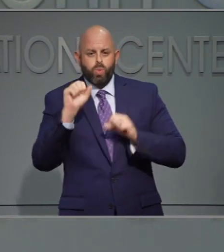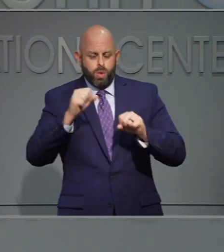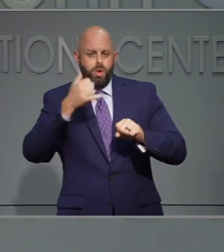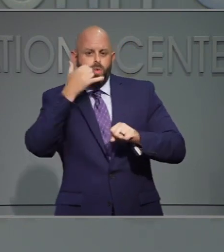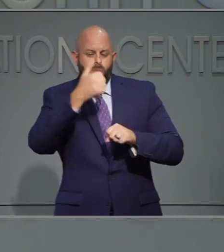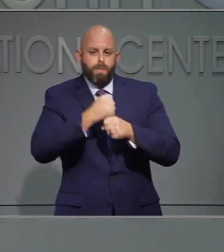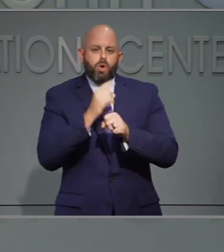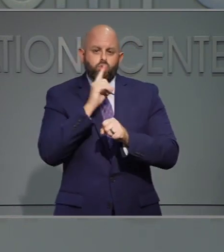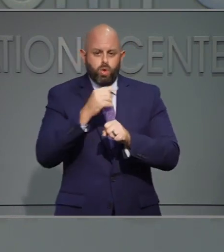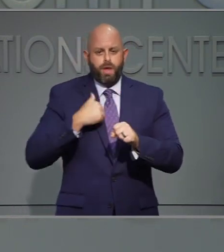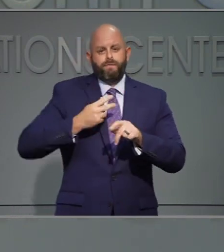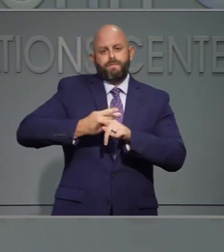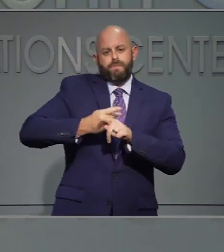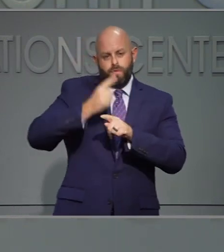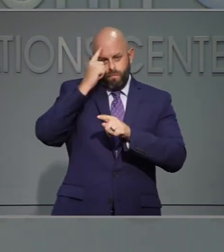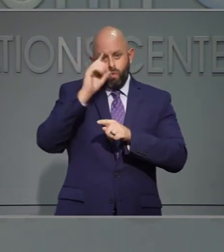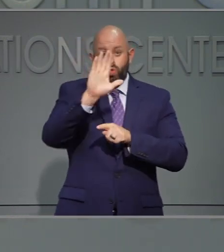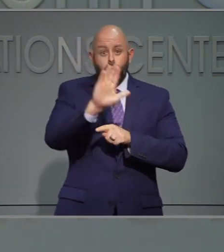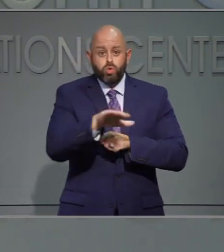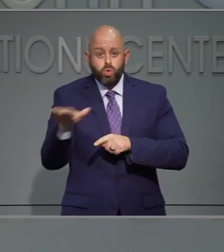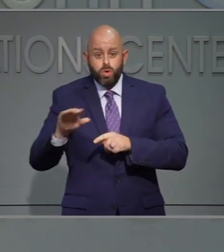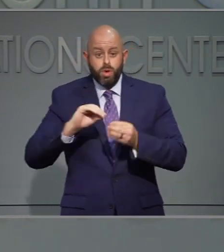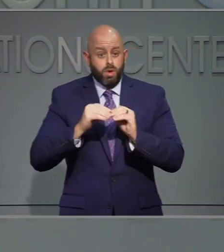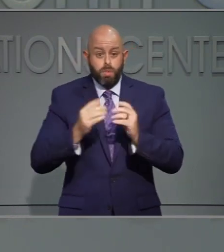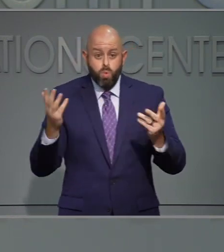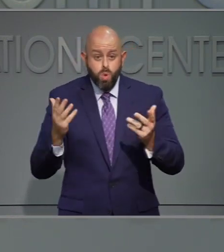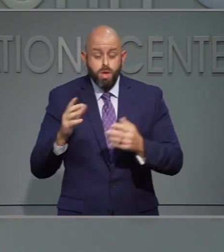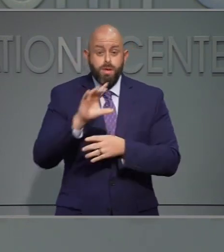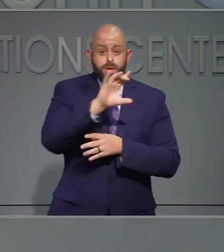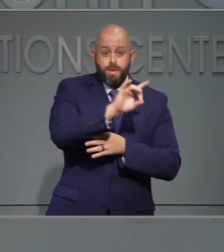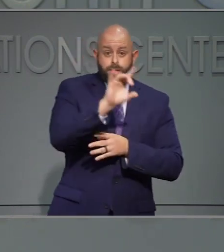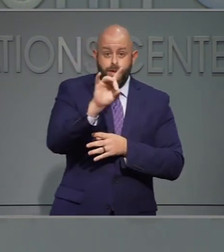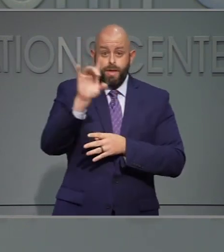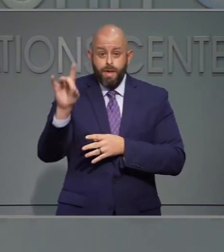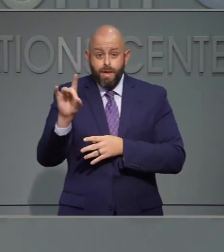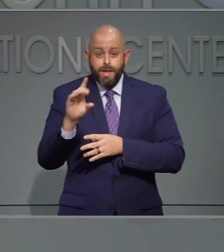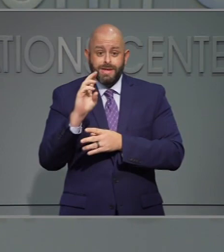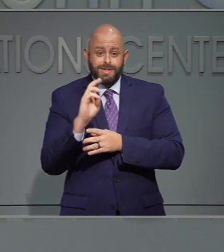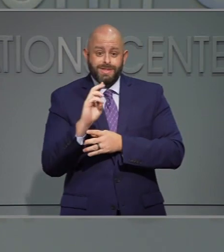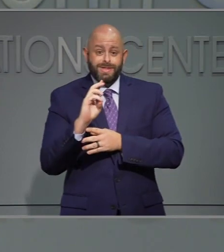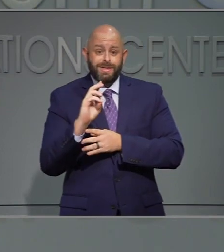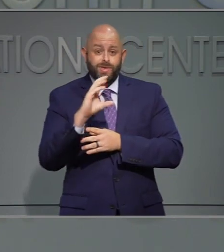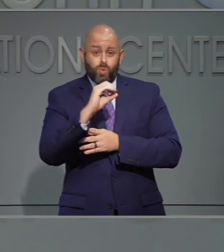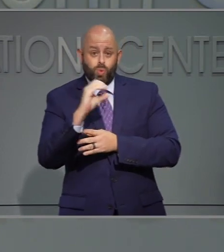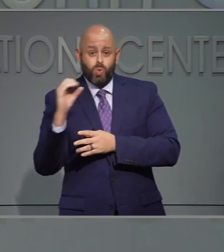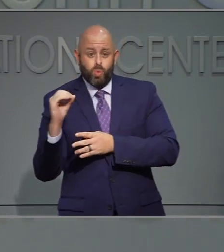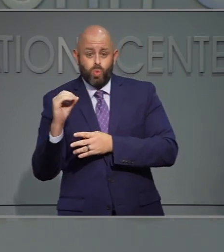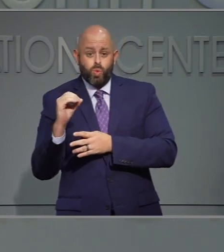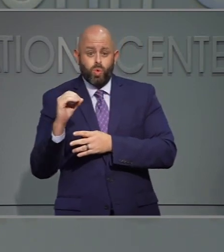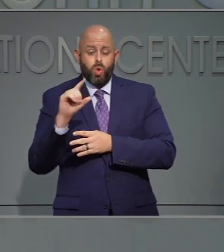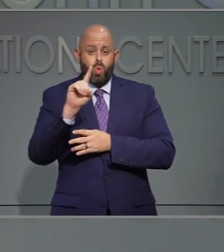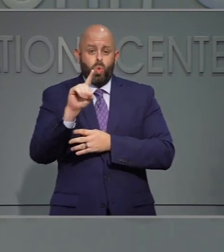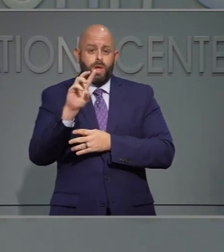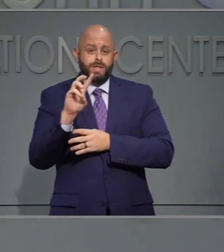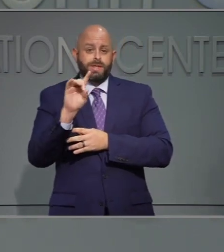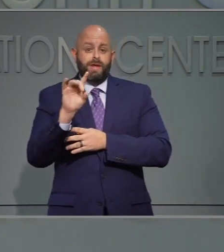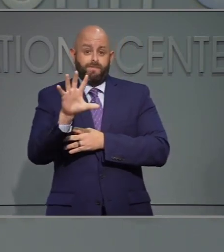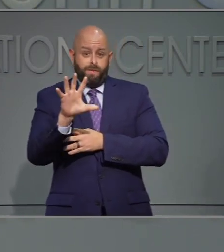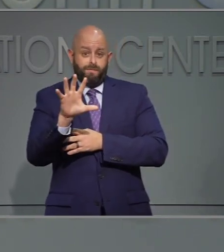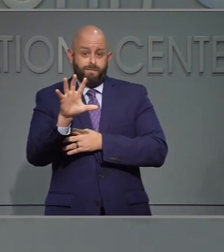estén seguros y tener un cuidado confiable. El número al que tiene que llamar es 888